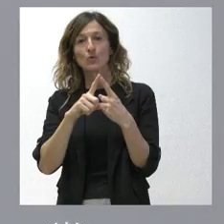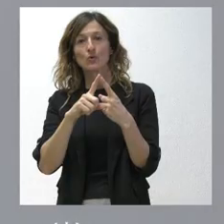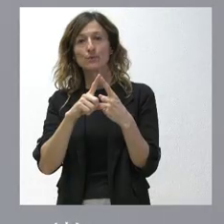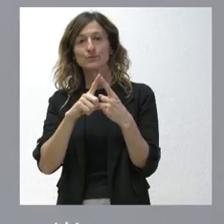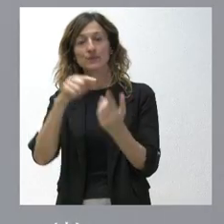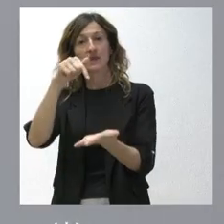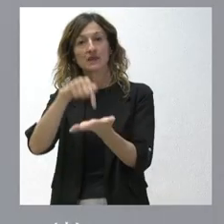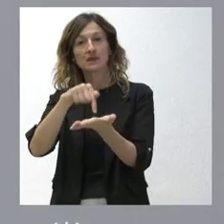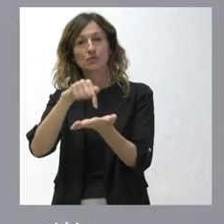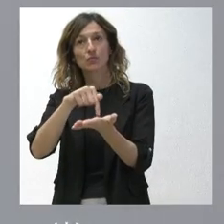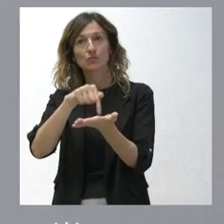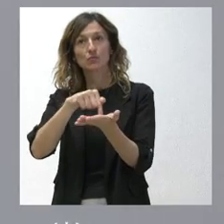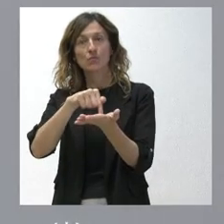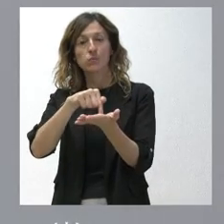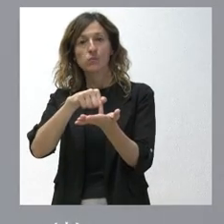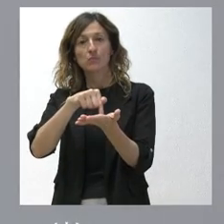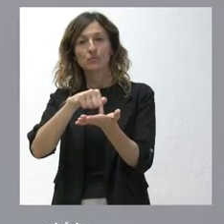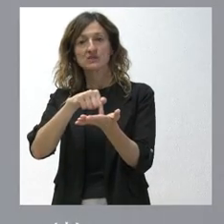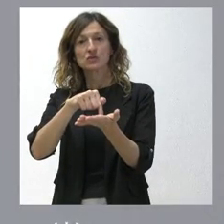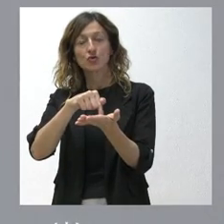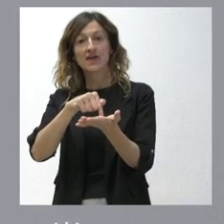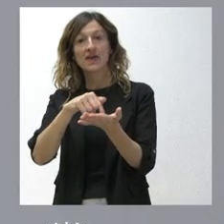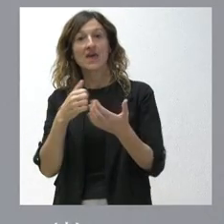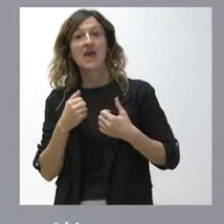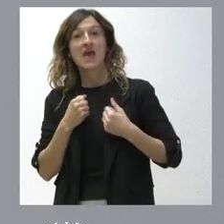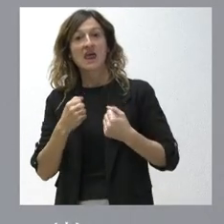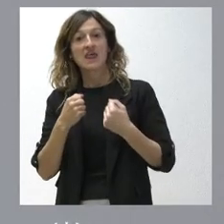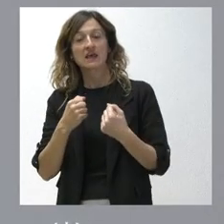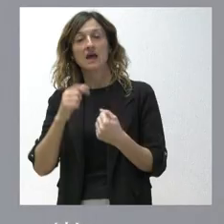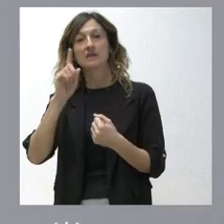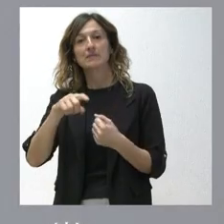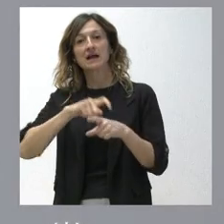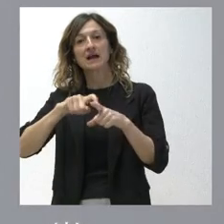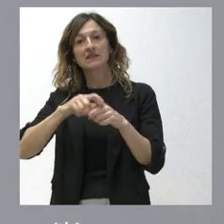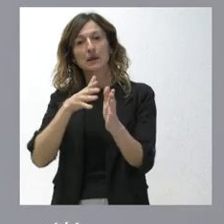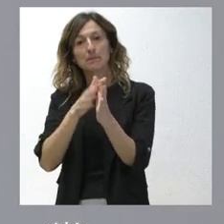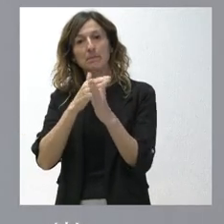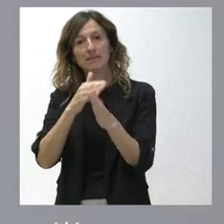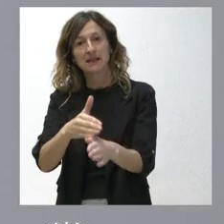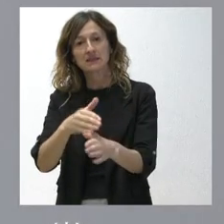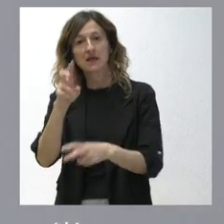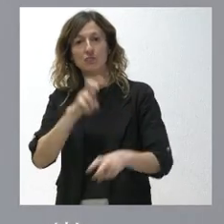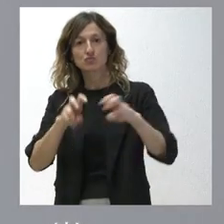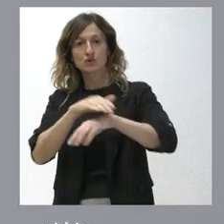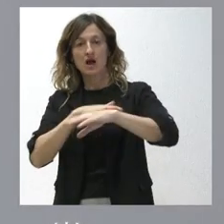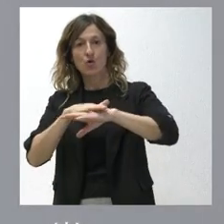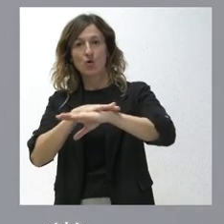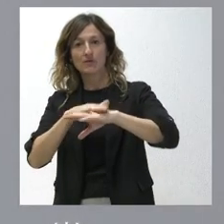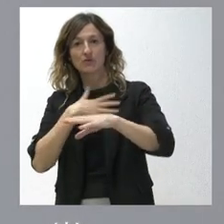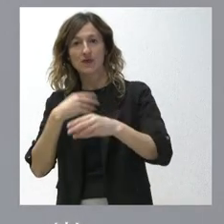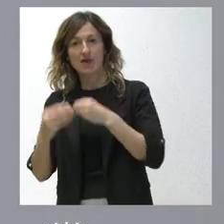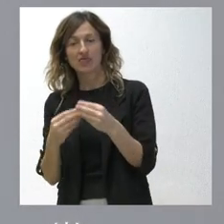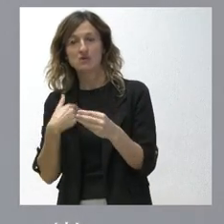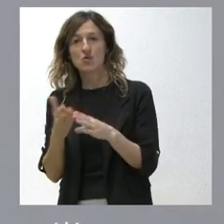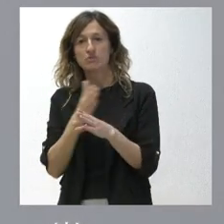impuesto energético y el carácter permanente que busca el Gobierno llevarlo a cabo. Hemos